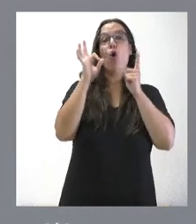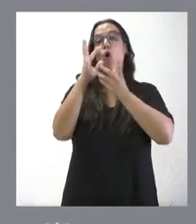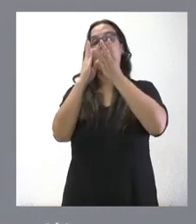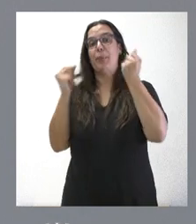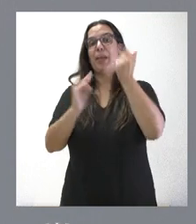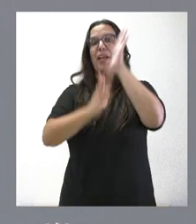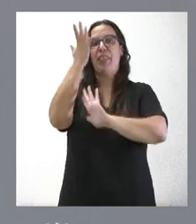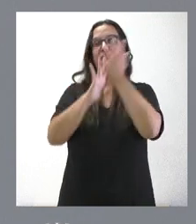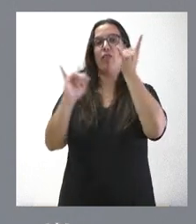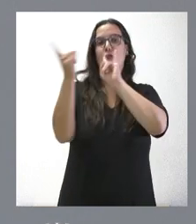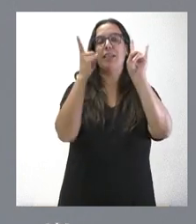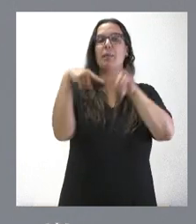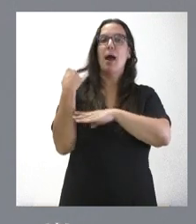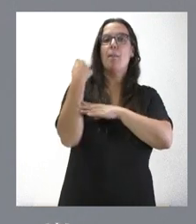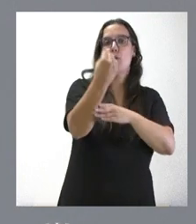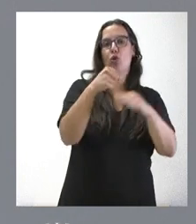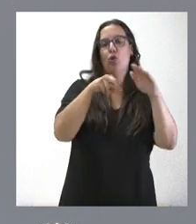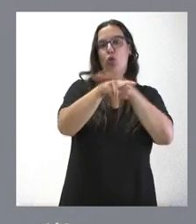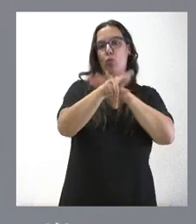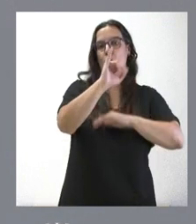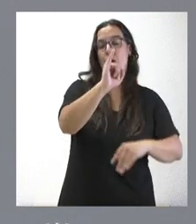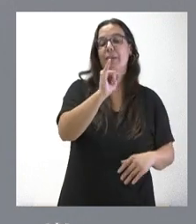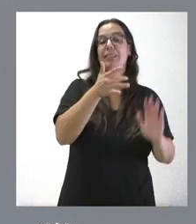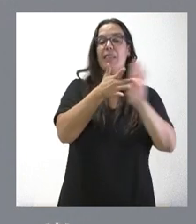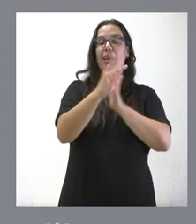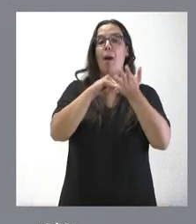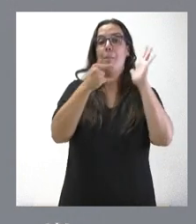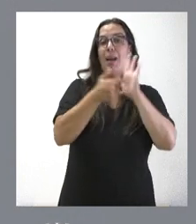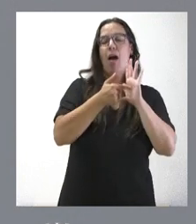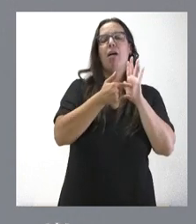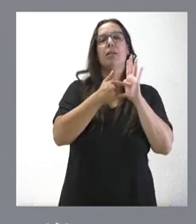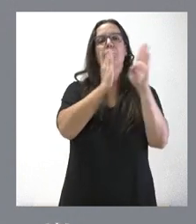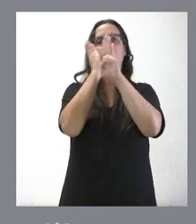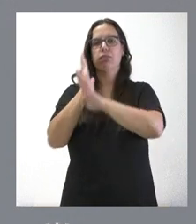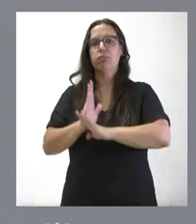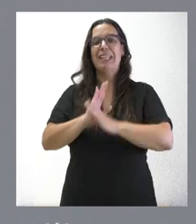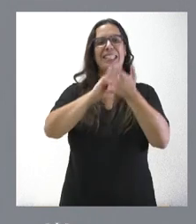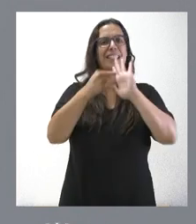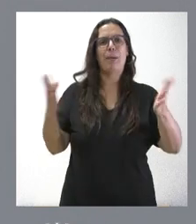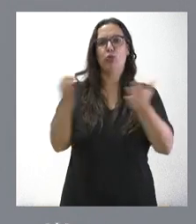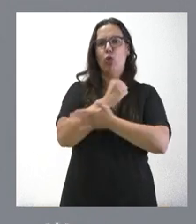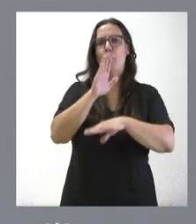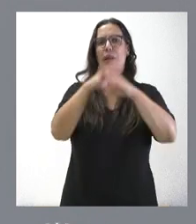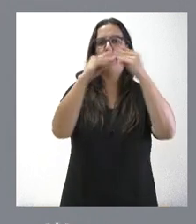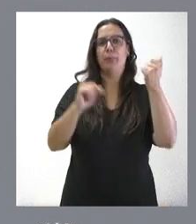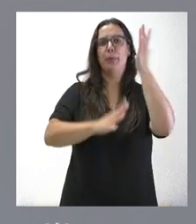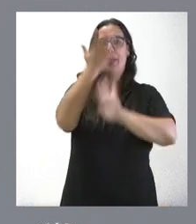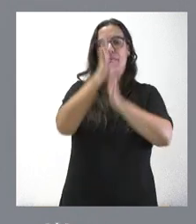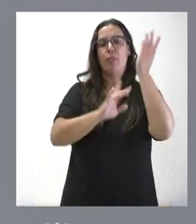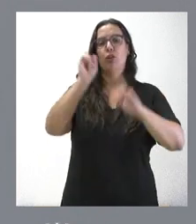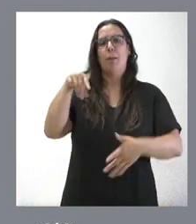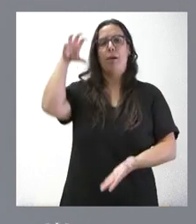apoyo al operativo de extinción. En este caso, la planificación de todo el sistema de extinción de incendios, el puesto de mando